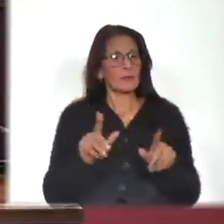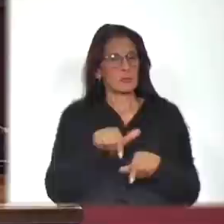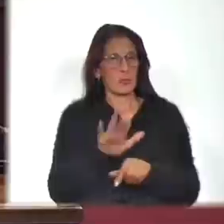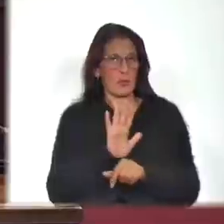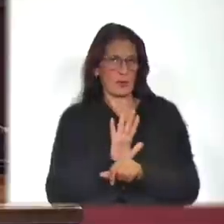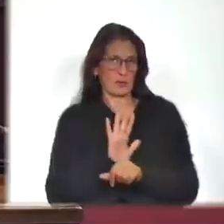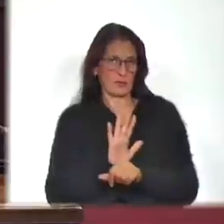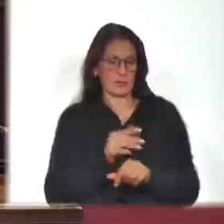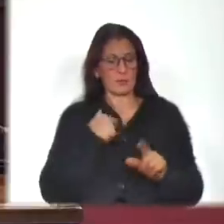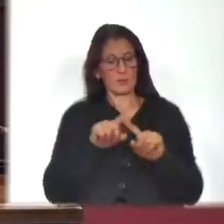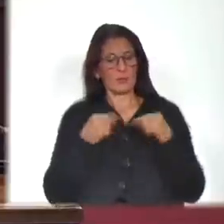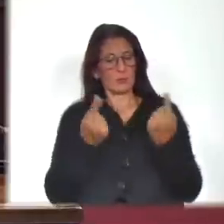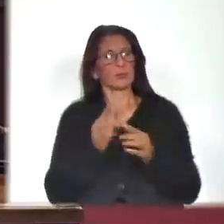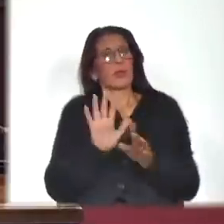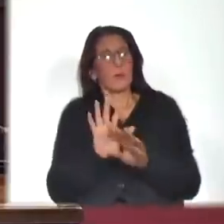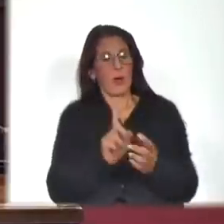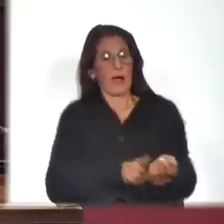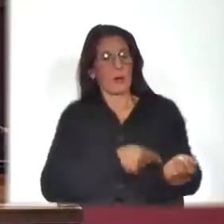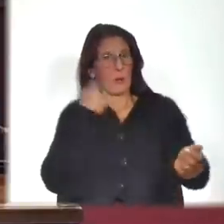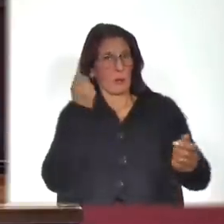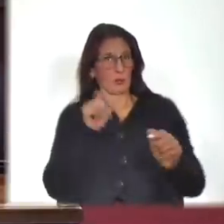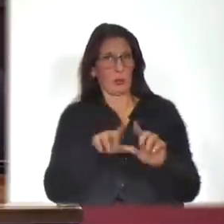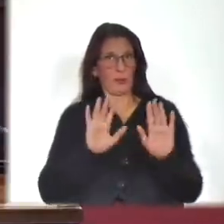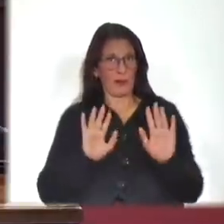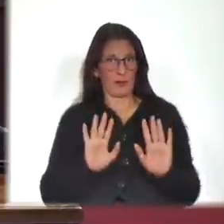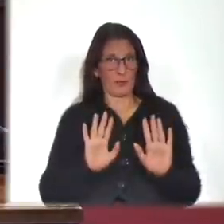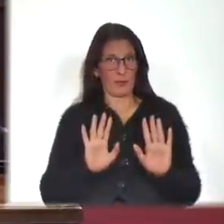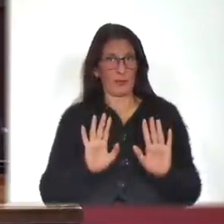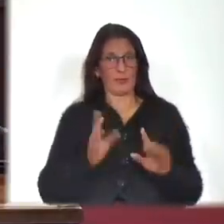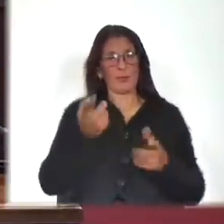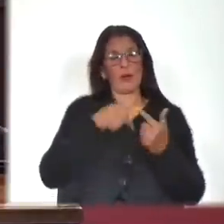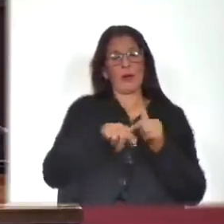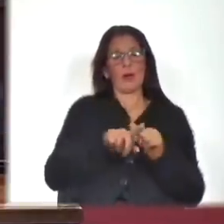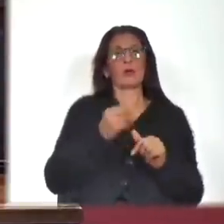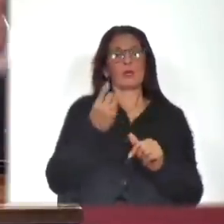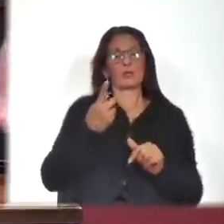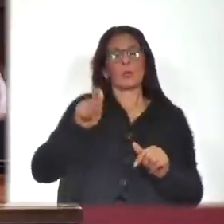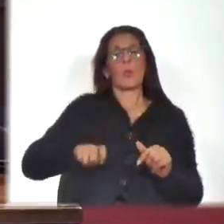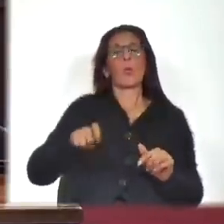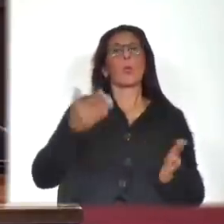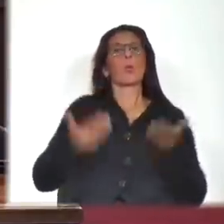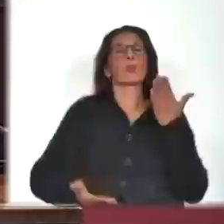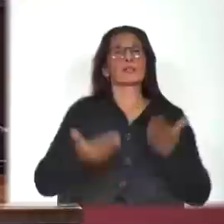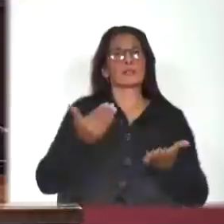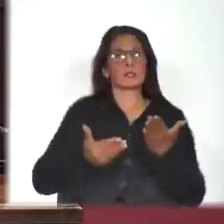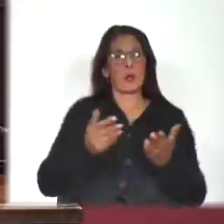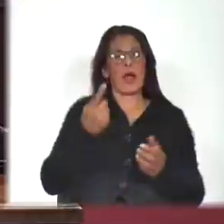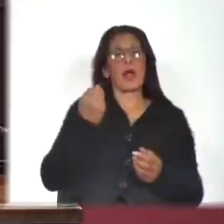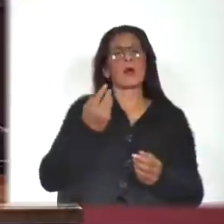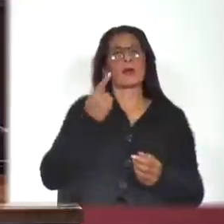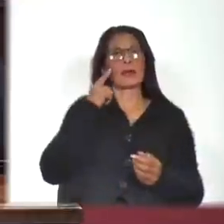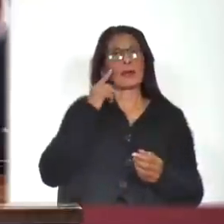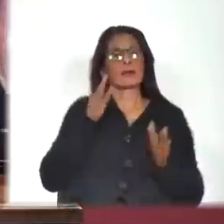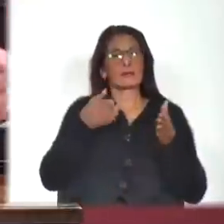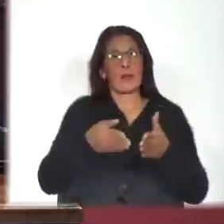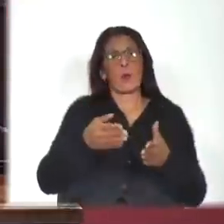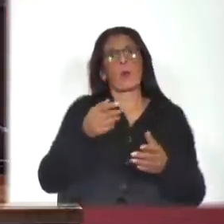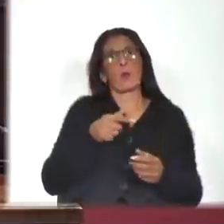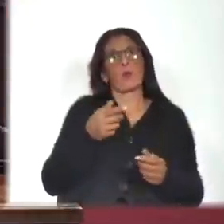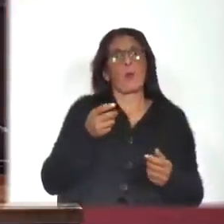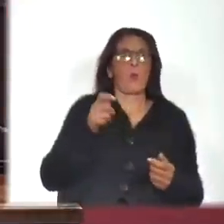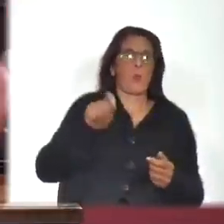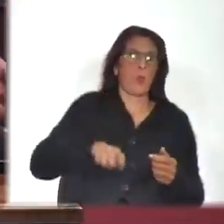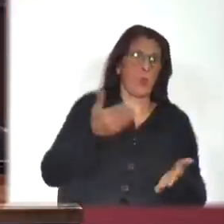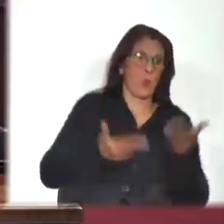Estamos acostumbrados a que la interpelación funcione más o menos parecido a lo que es un juicio. Hay demanda y contestación. En un juicio penal, acusación y